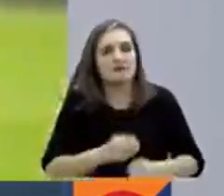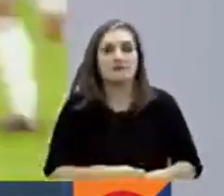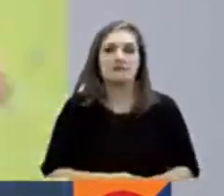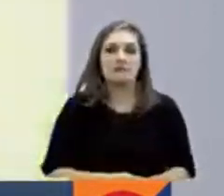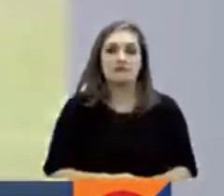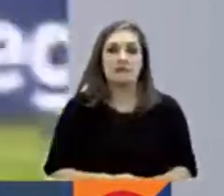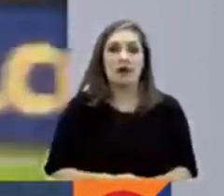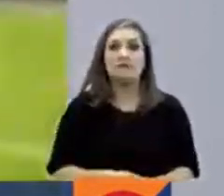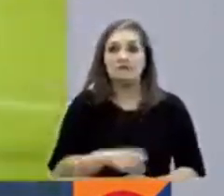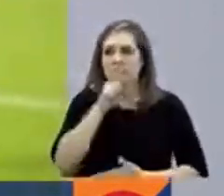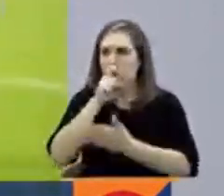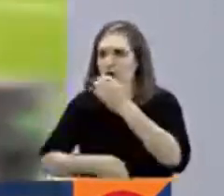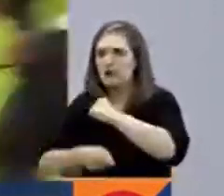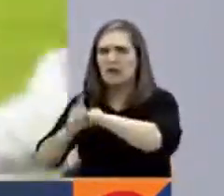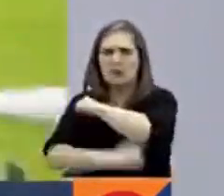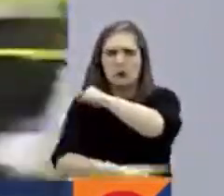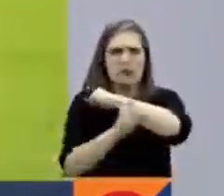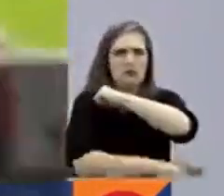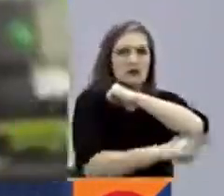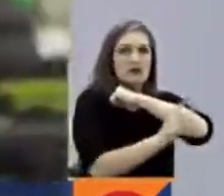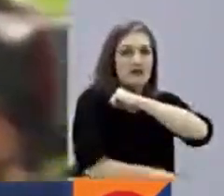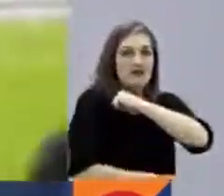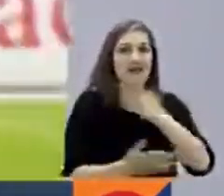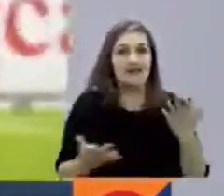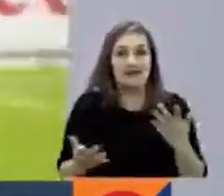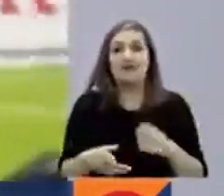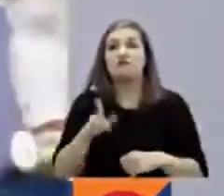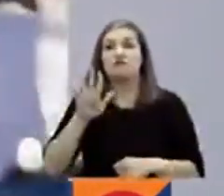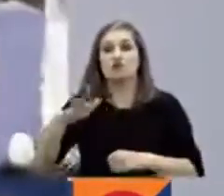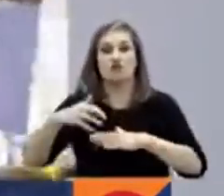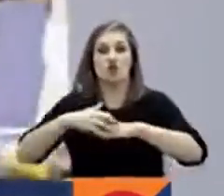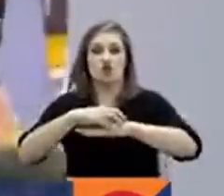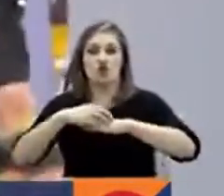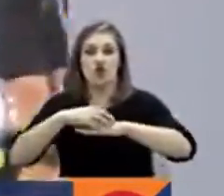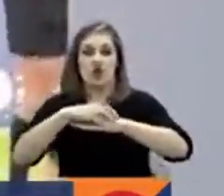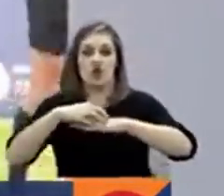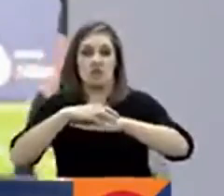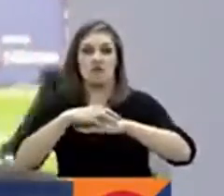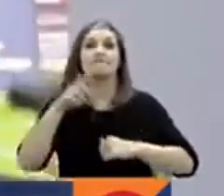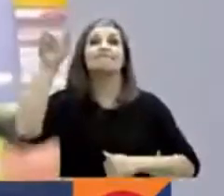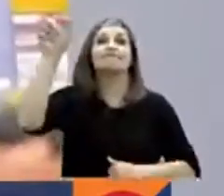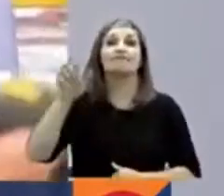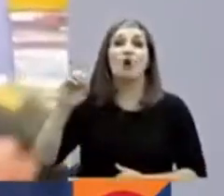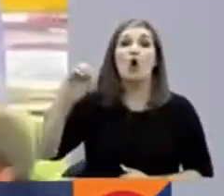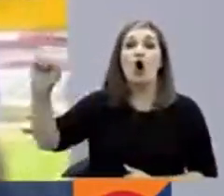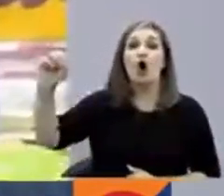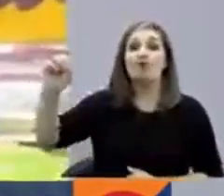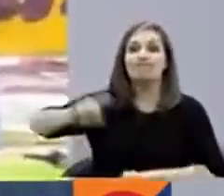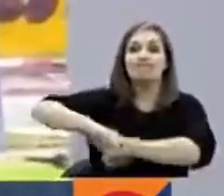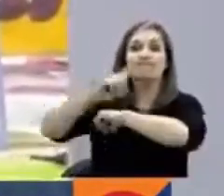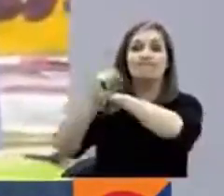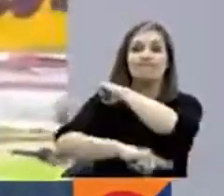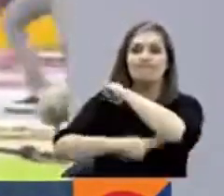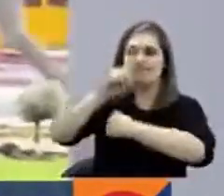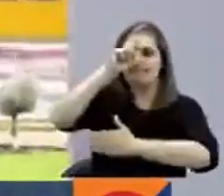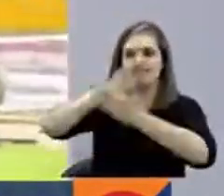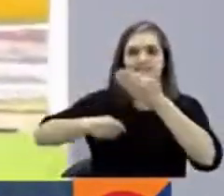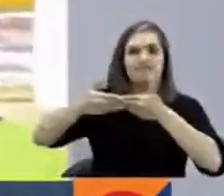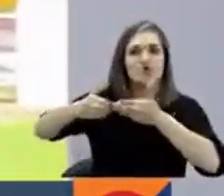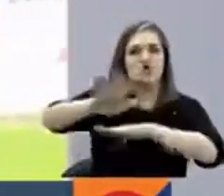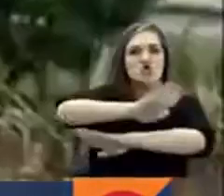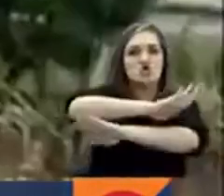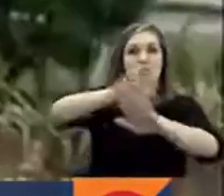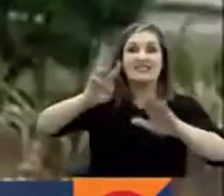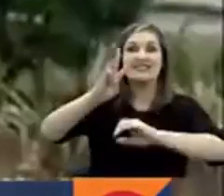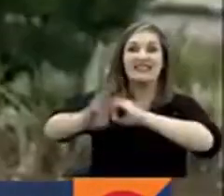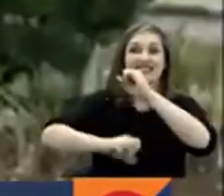Sanciones para todos. Comenzando por los hinchas del Tolima. Primero, el sujeto que entró a la cancha podría no volver a entrar al estadio por